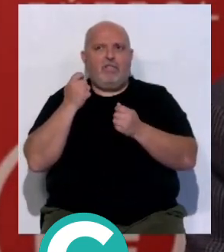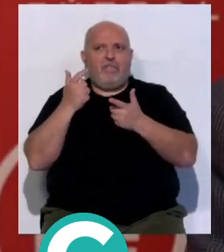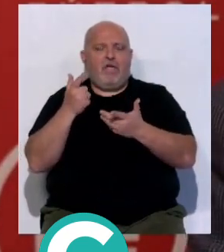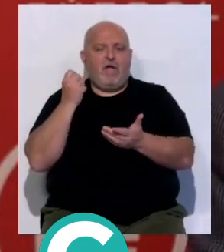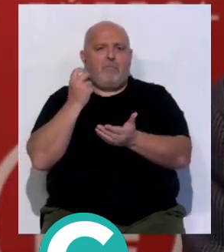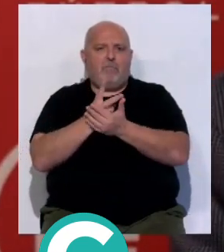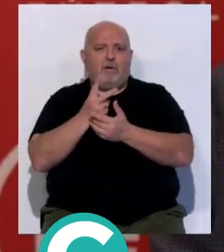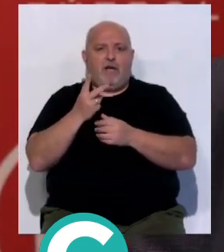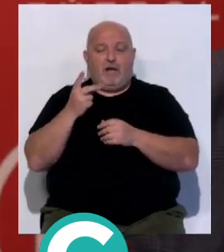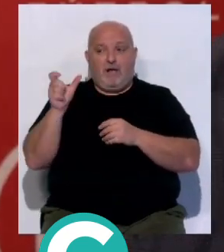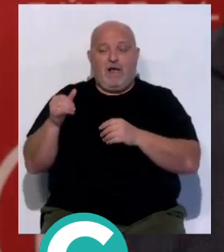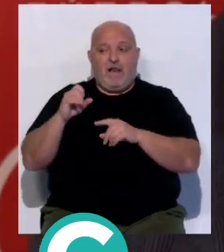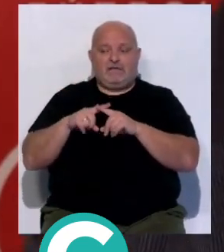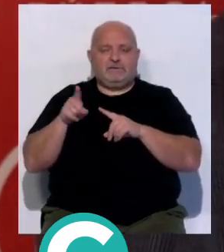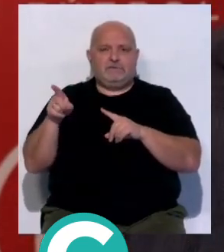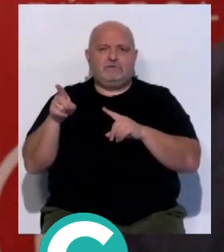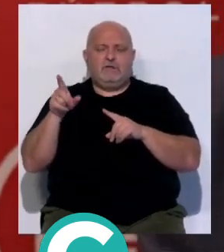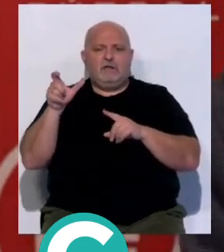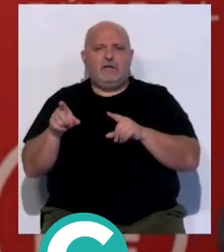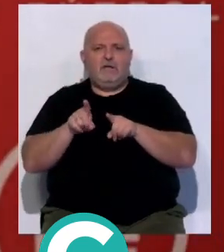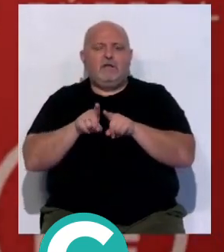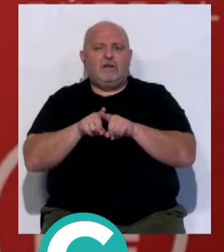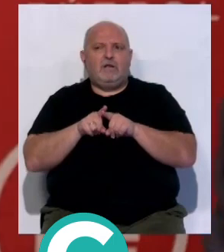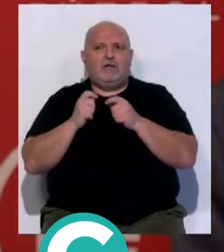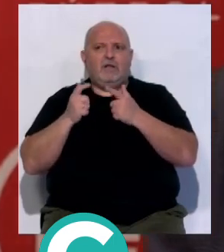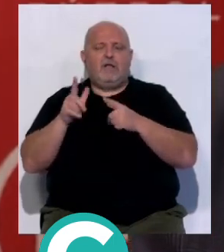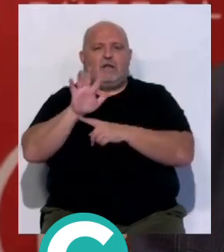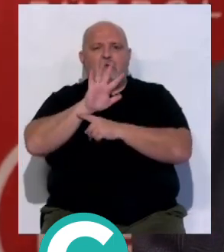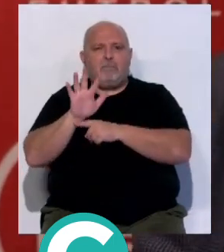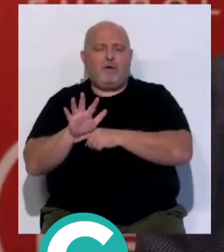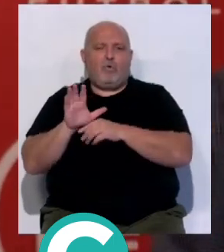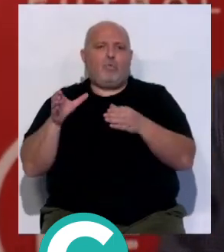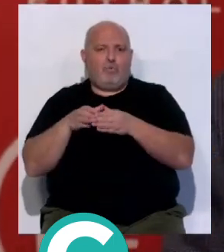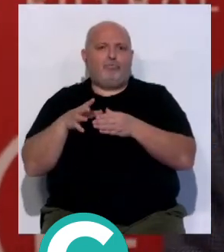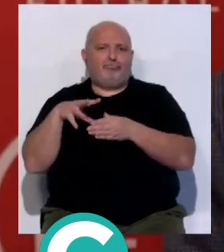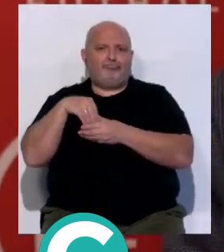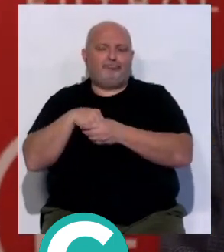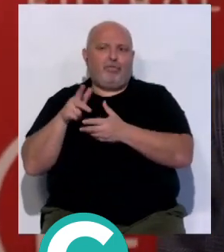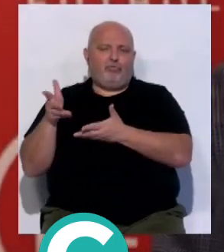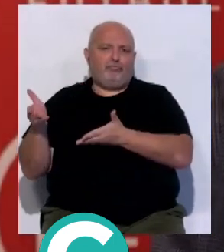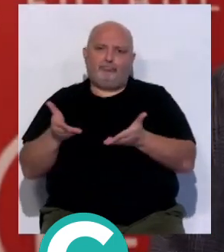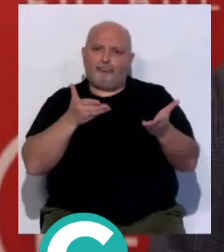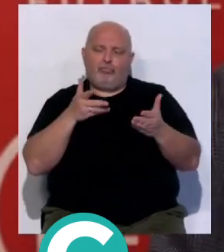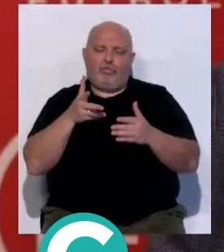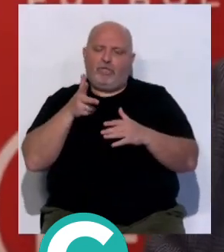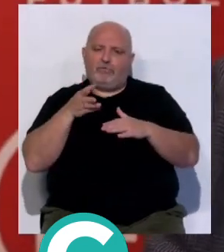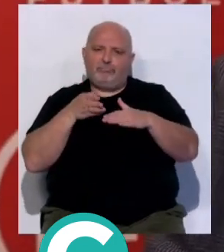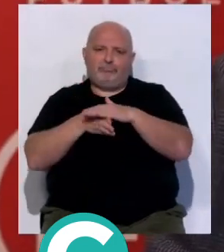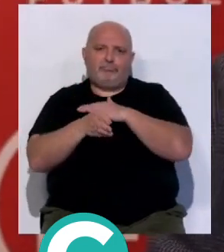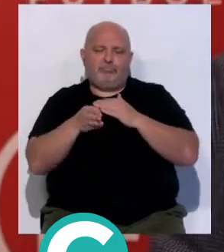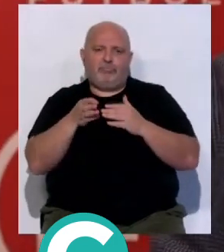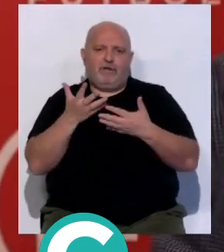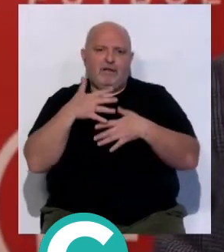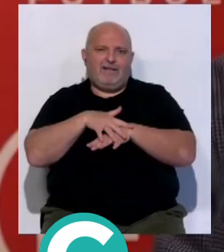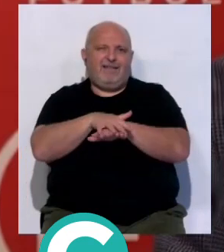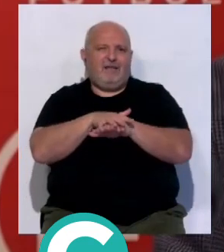apuesta por Alex en este caso, que no es ni menos que la imagen de todo un colectivo, de todo un porcentaje, que a